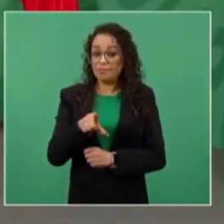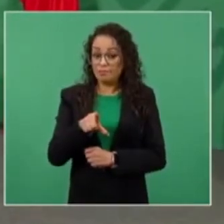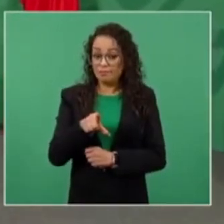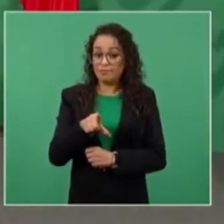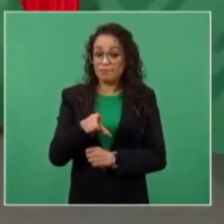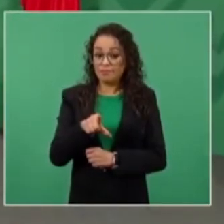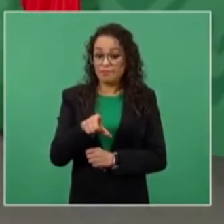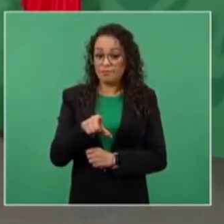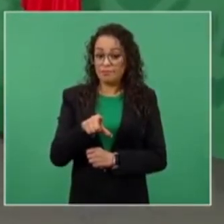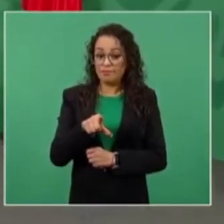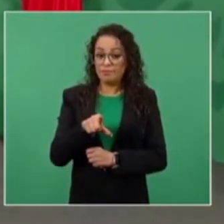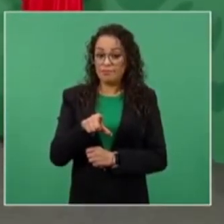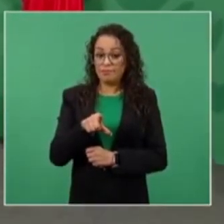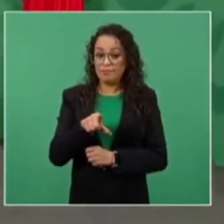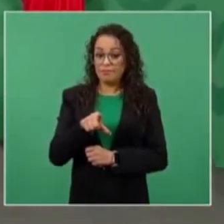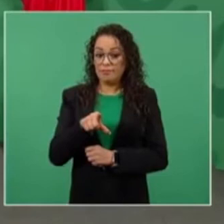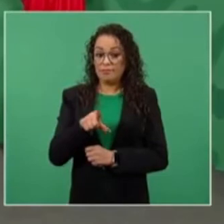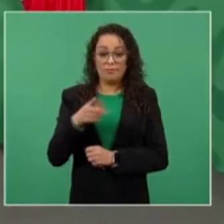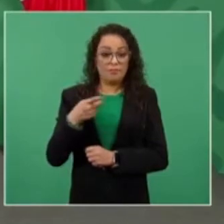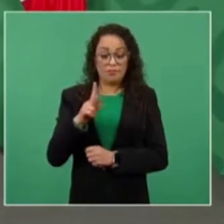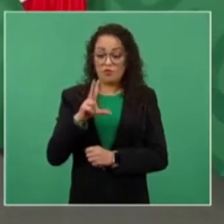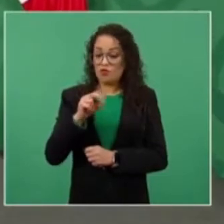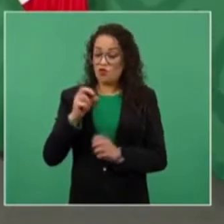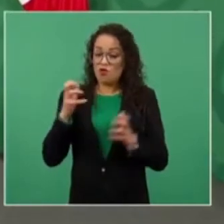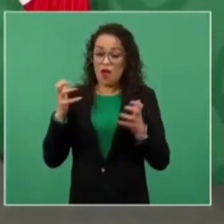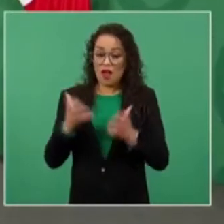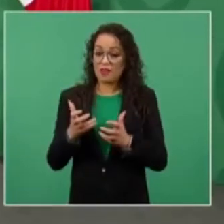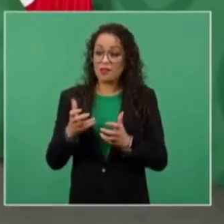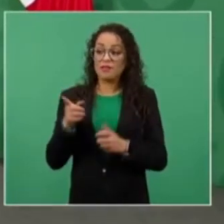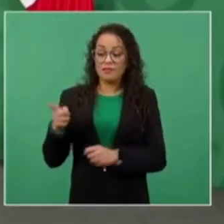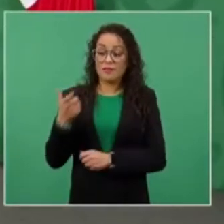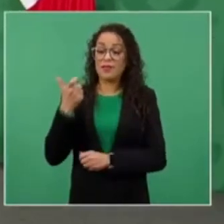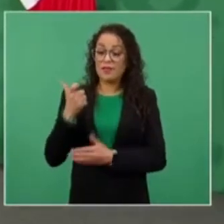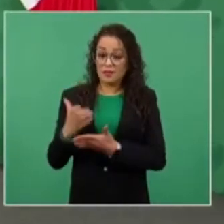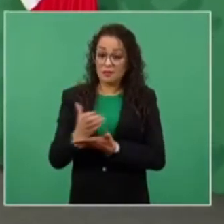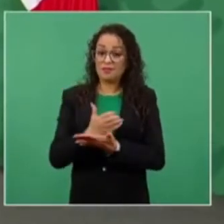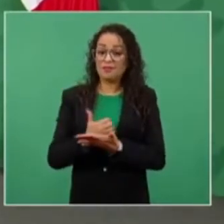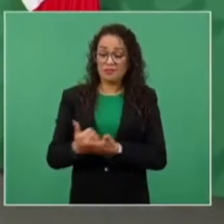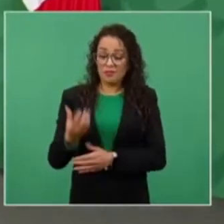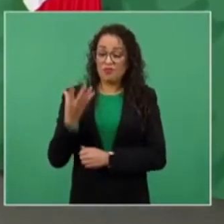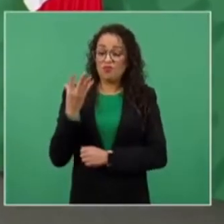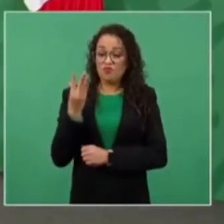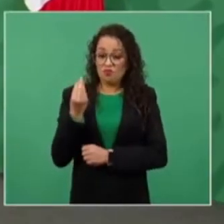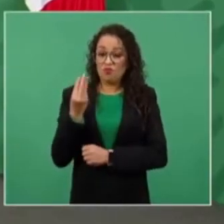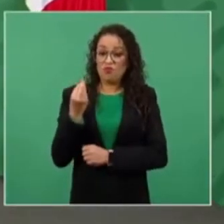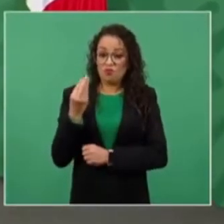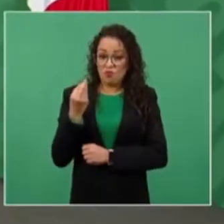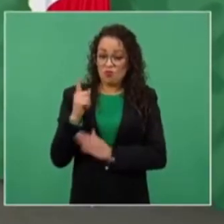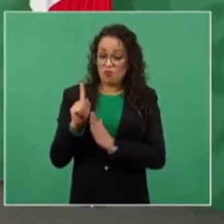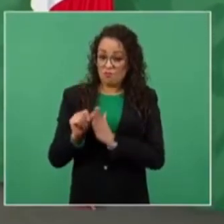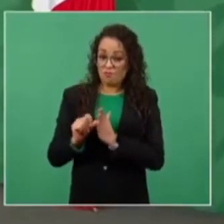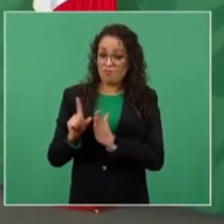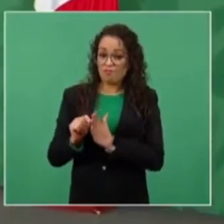siguen cobrando mucho y